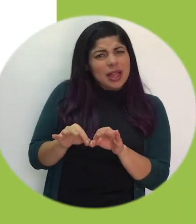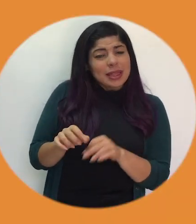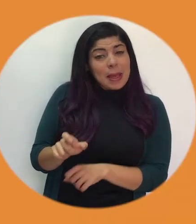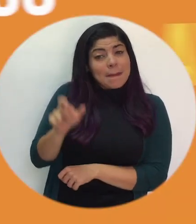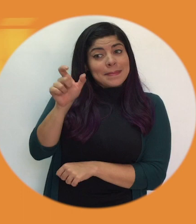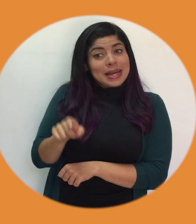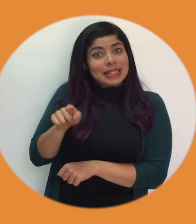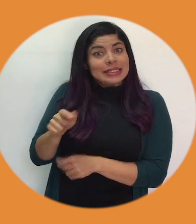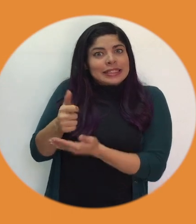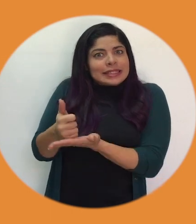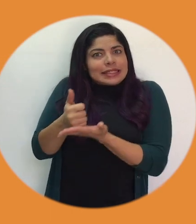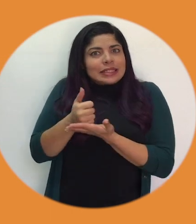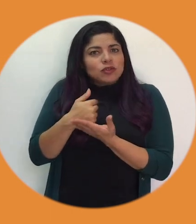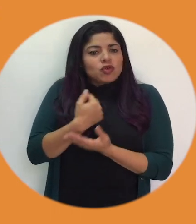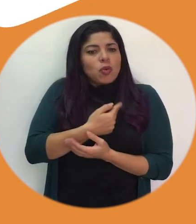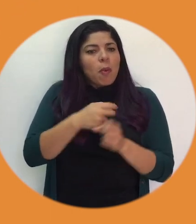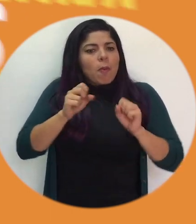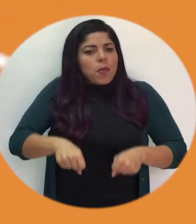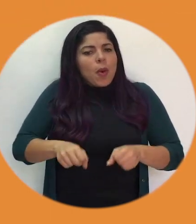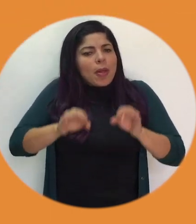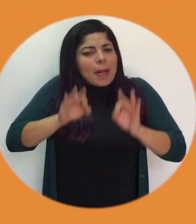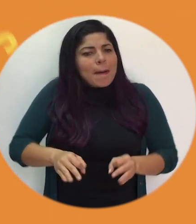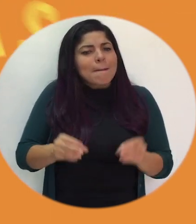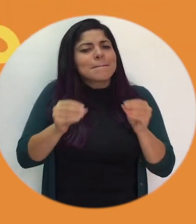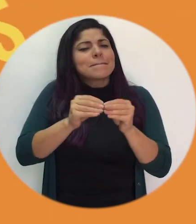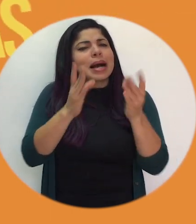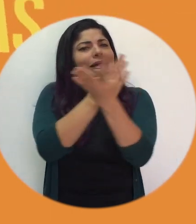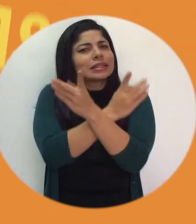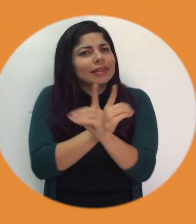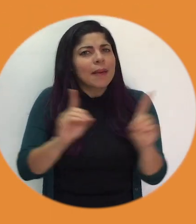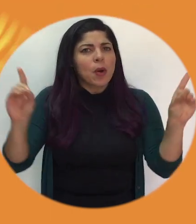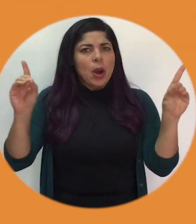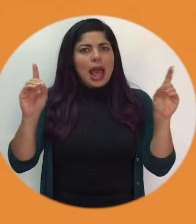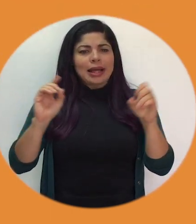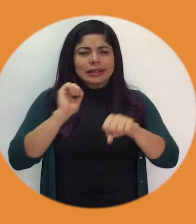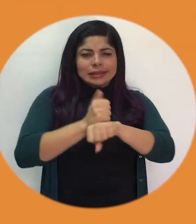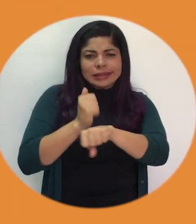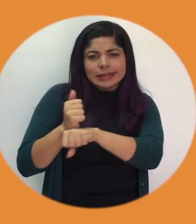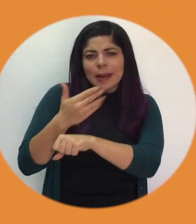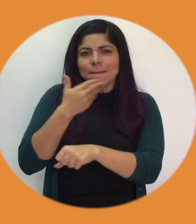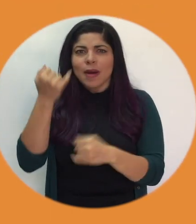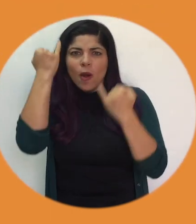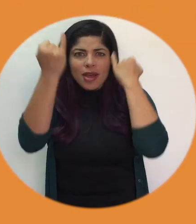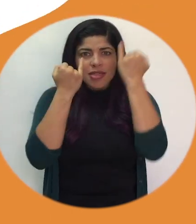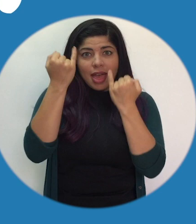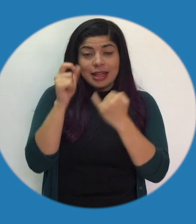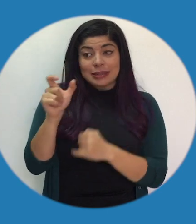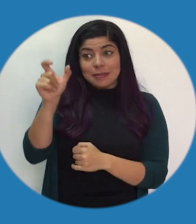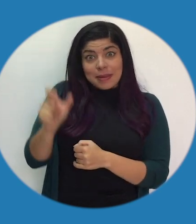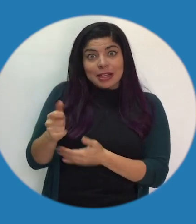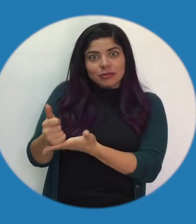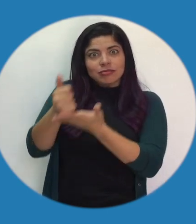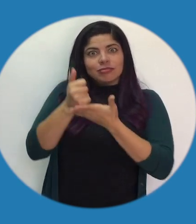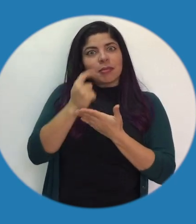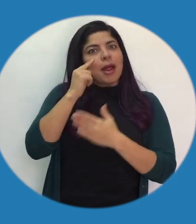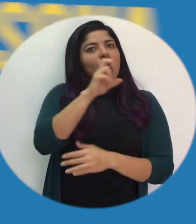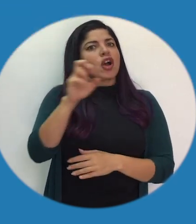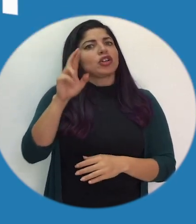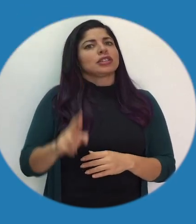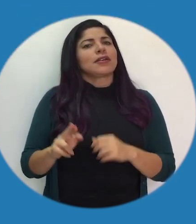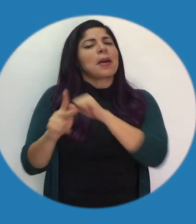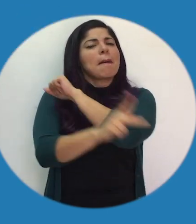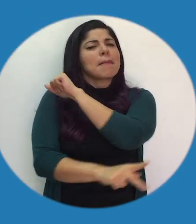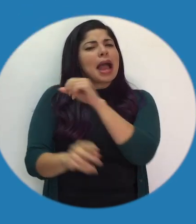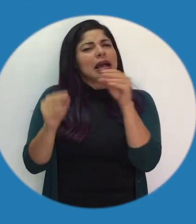protagonista? La persona que nos ayudará a tomar decisiones más democráticas y formular mejores iniciativas. La persona que hará que